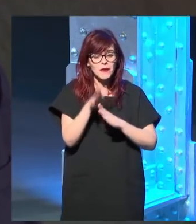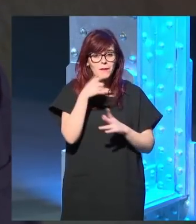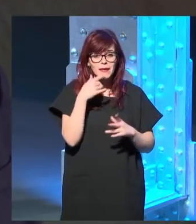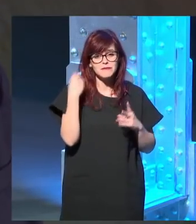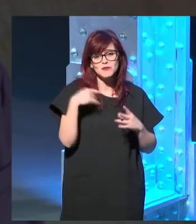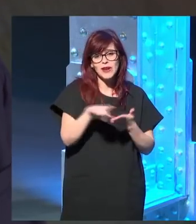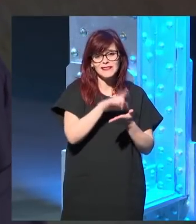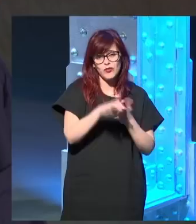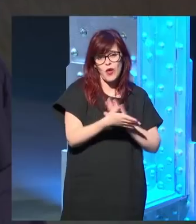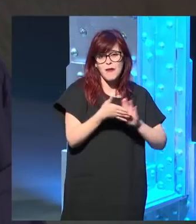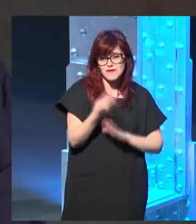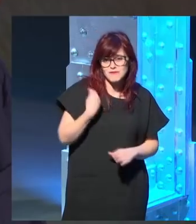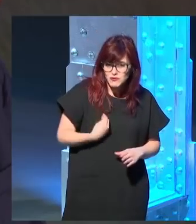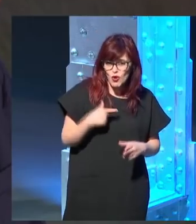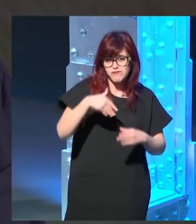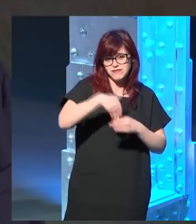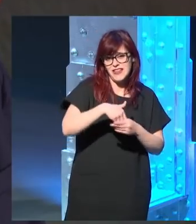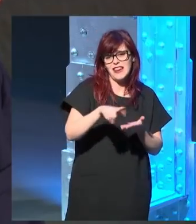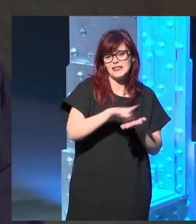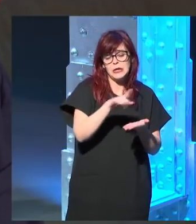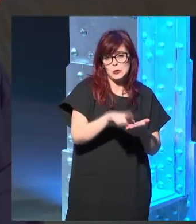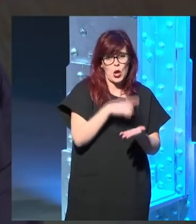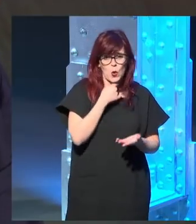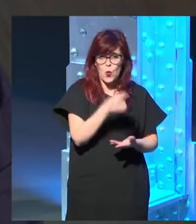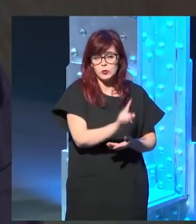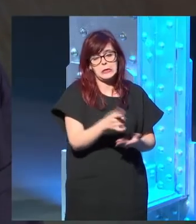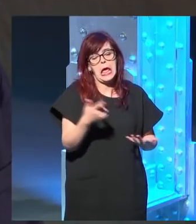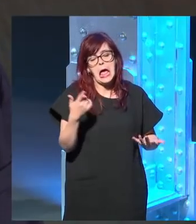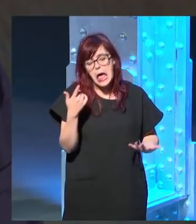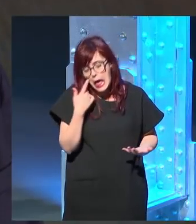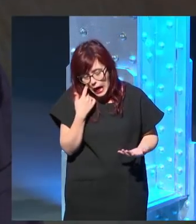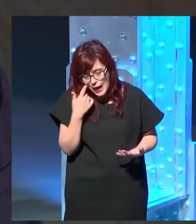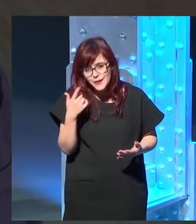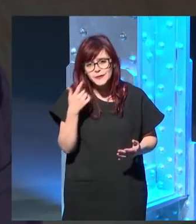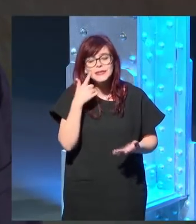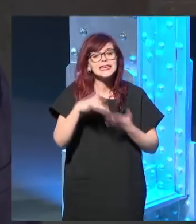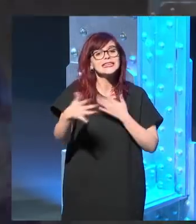metaliteratura, ¿cómo se comparece? Sí, bueno, todos los escritores